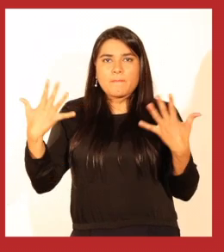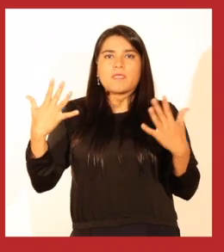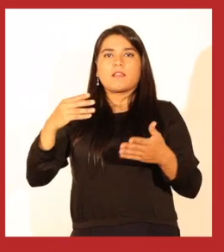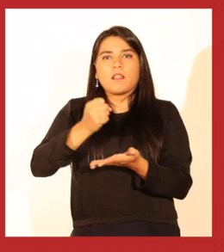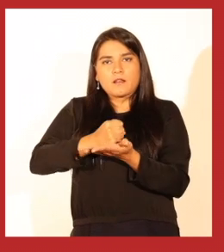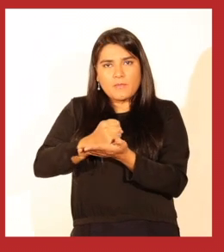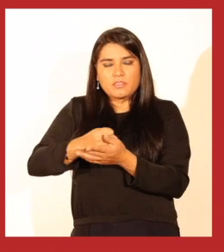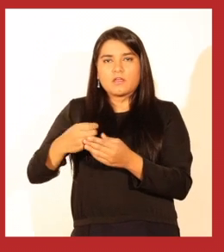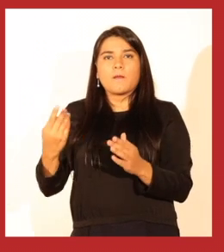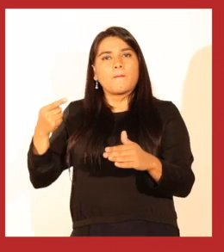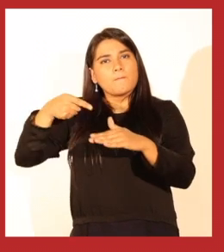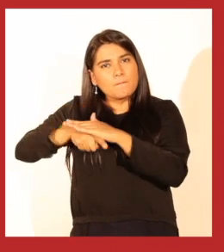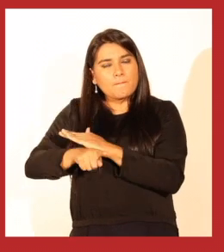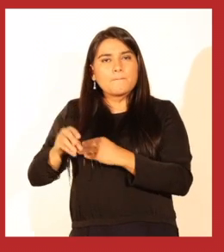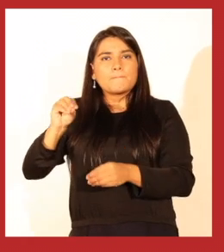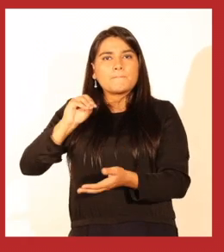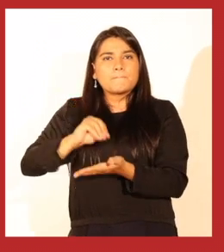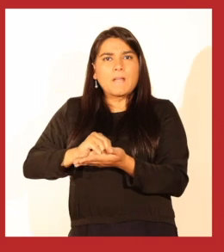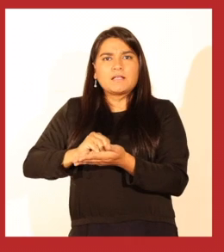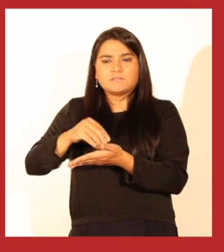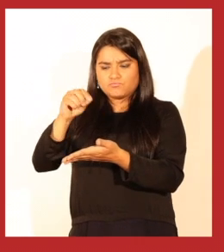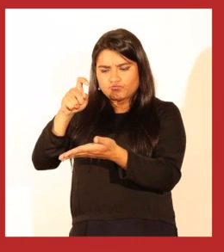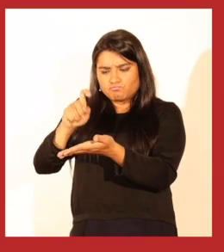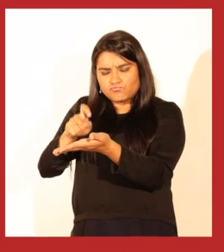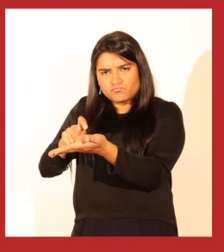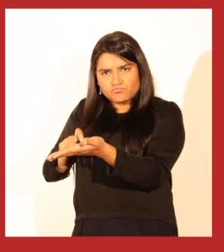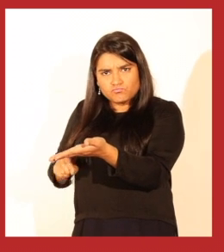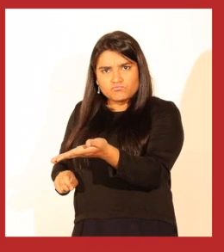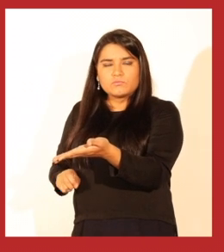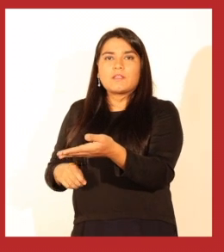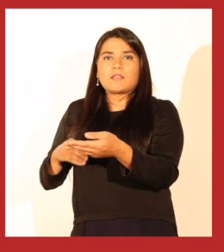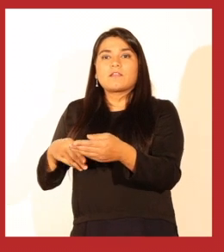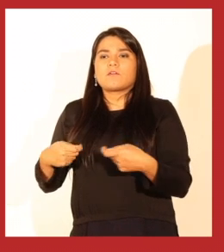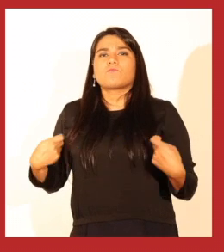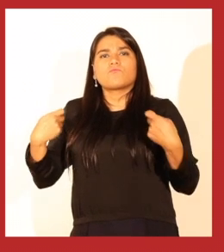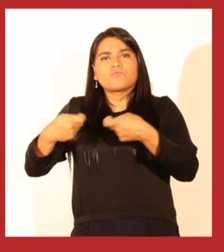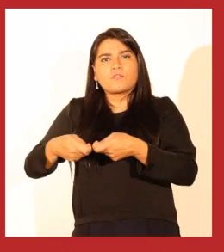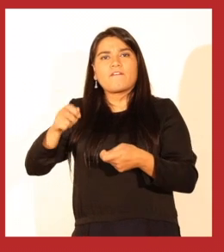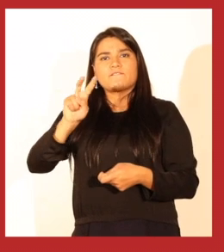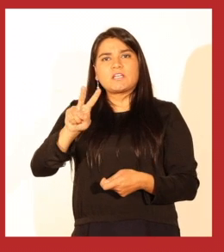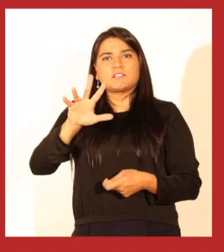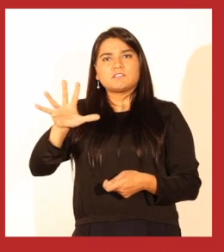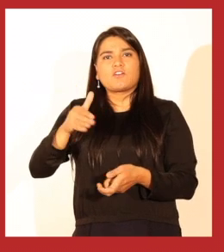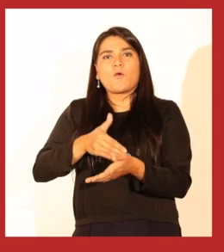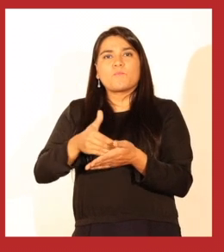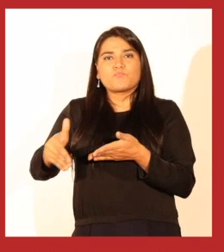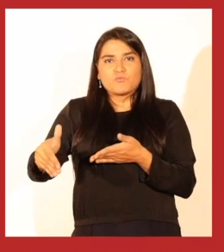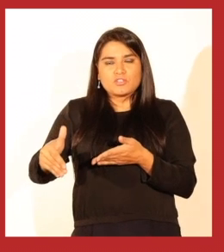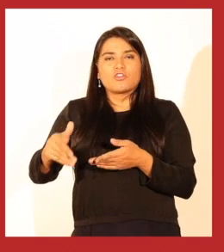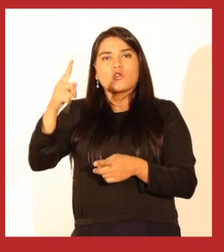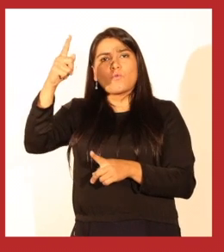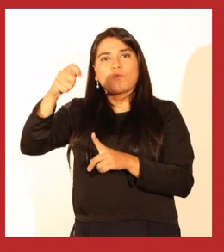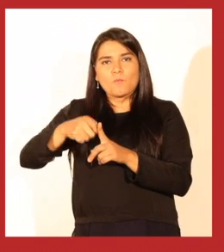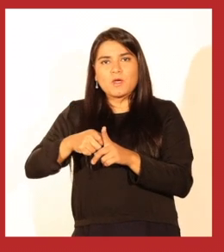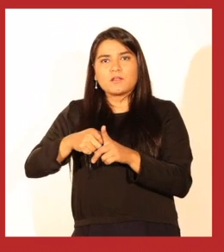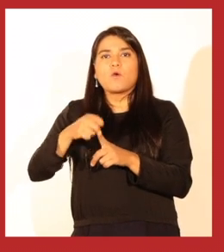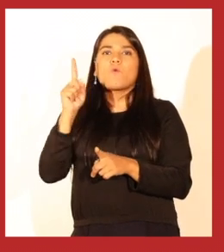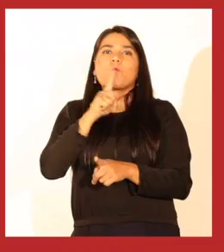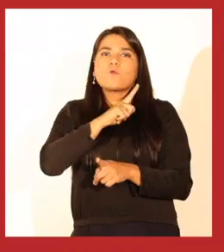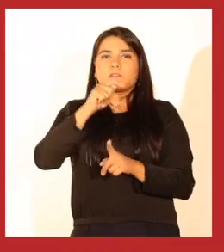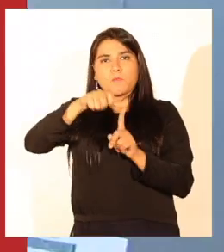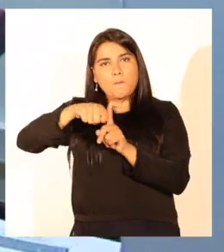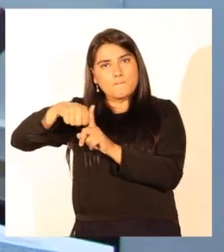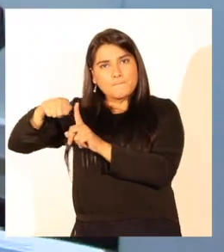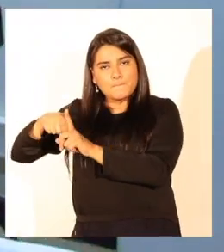Se incorporaron cerca de 4.500 inscritos y se invirtió alrededor de 25 millones de pesos mensuales